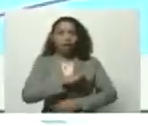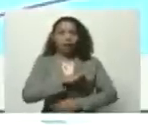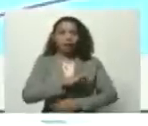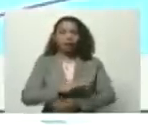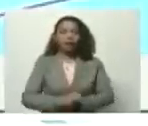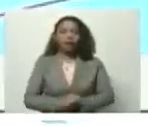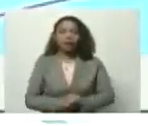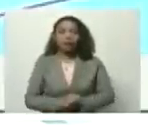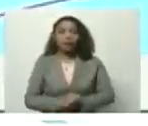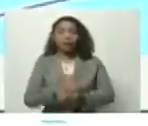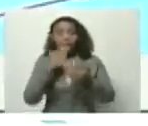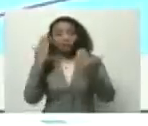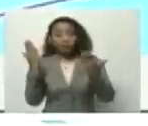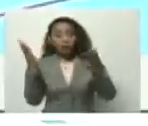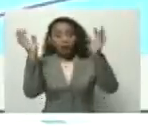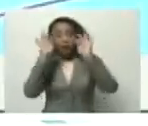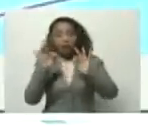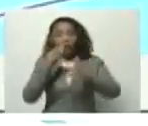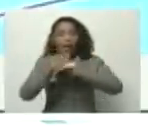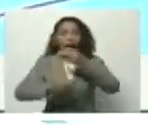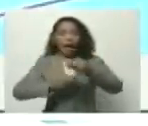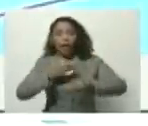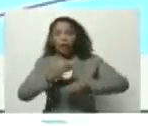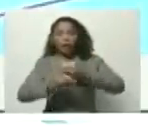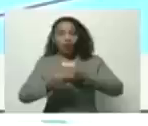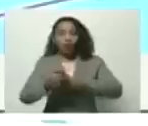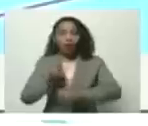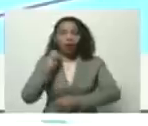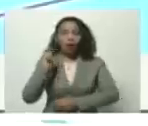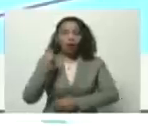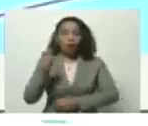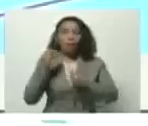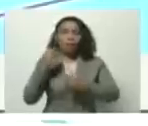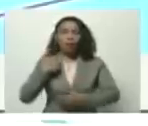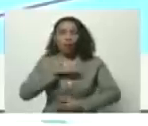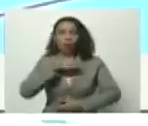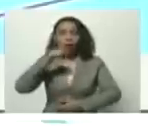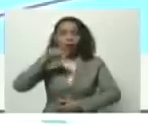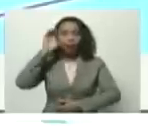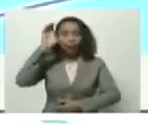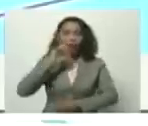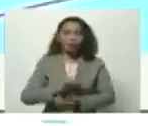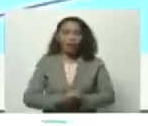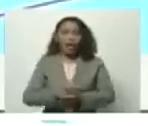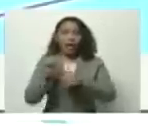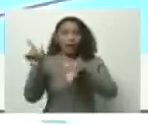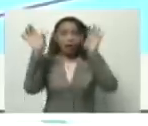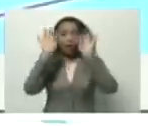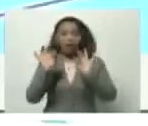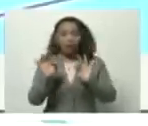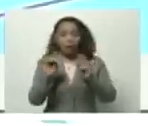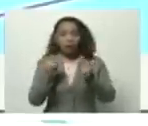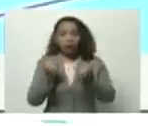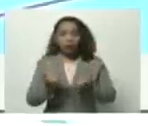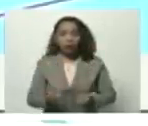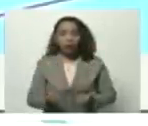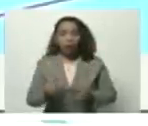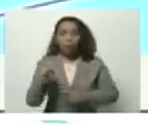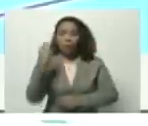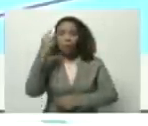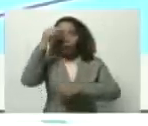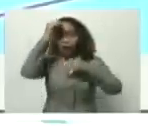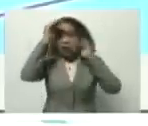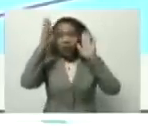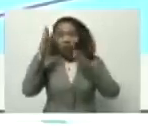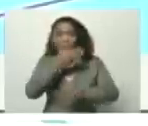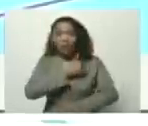que ha ido garantizando ingresos para nuestro país. En esa medida, inmediatamente, lo primero que atiende